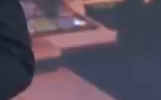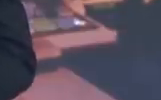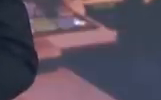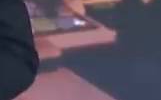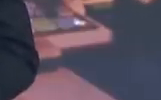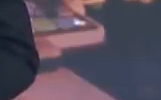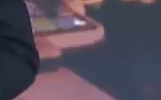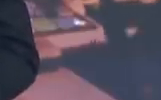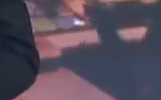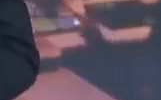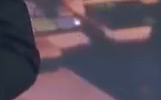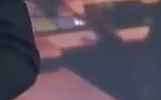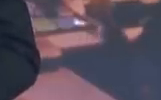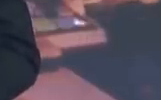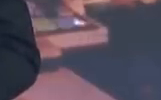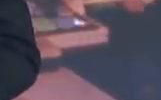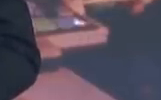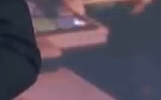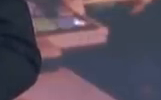información.